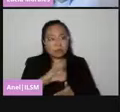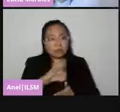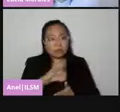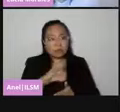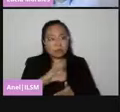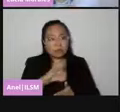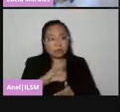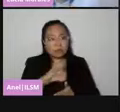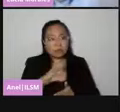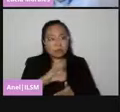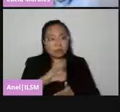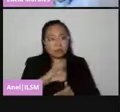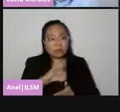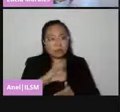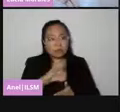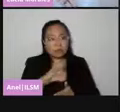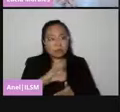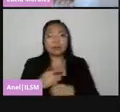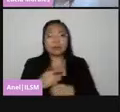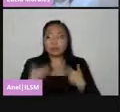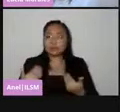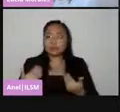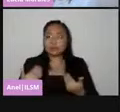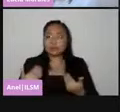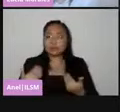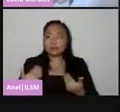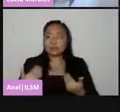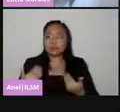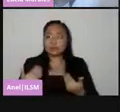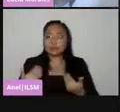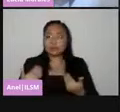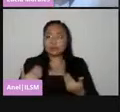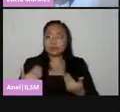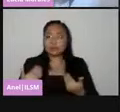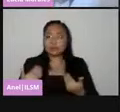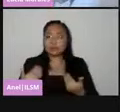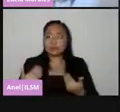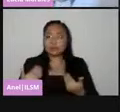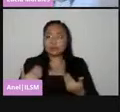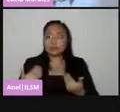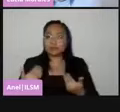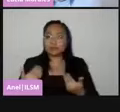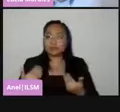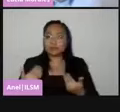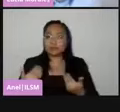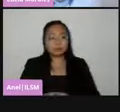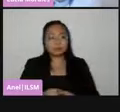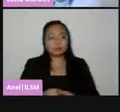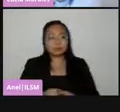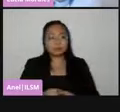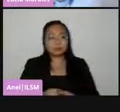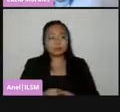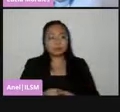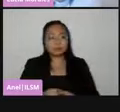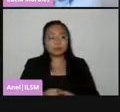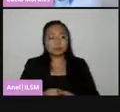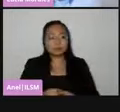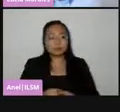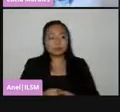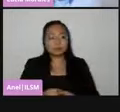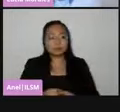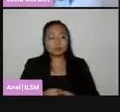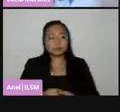pública, de la desconfianza por el cumplimiento de las normas y del desencanto con los resultados entregados